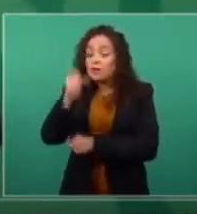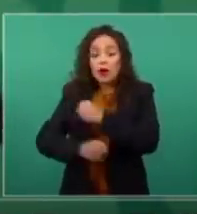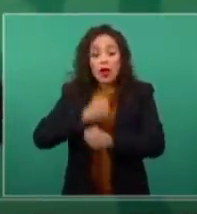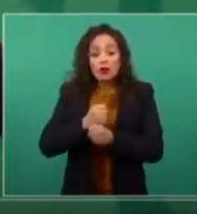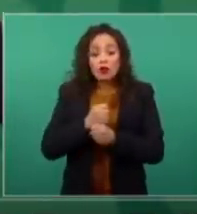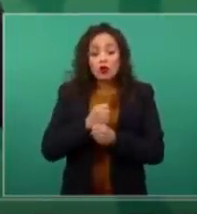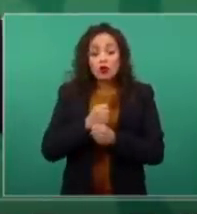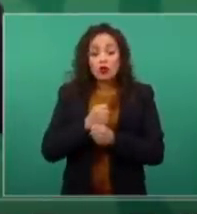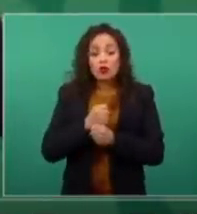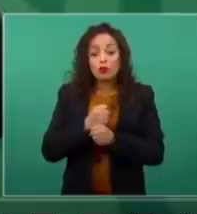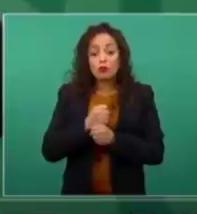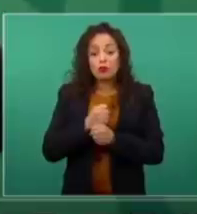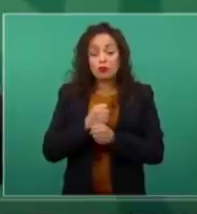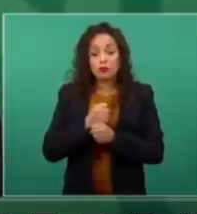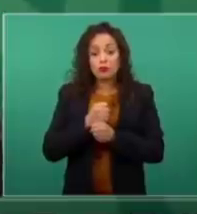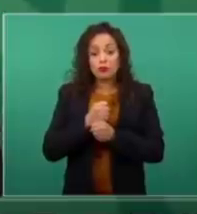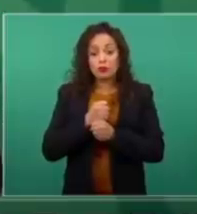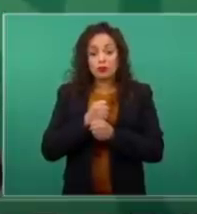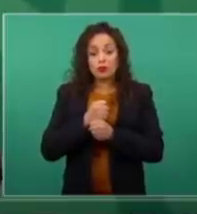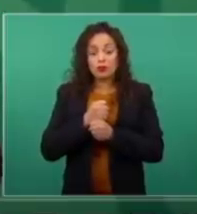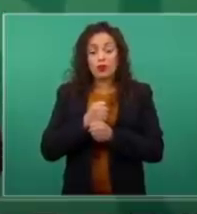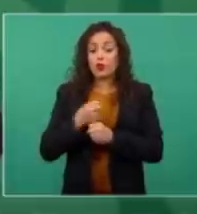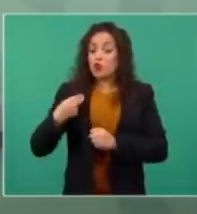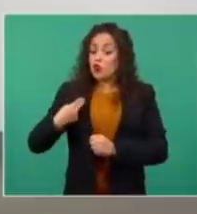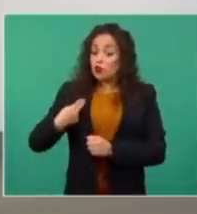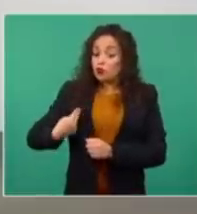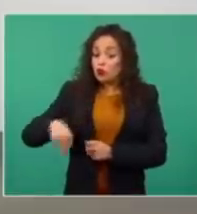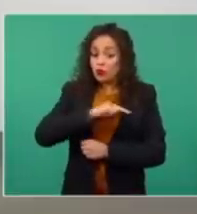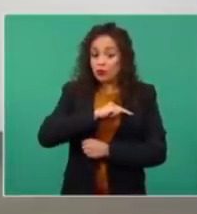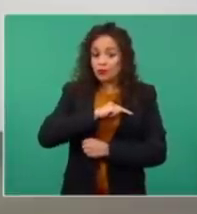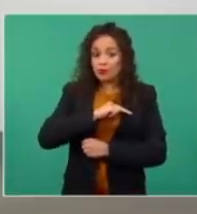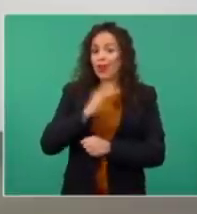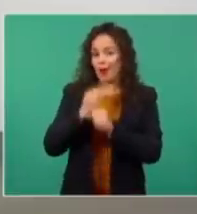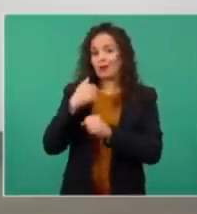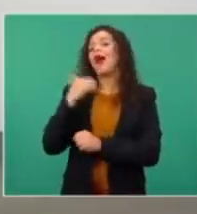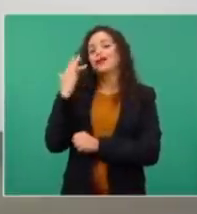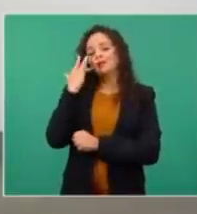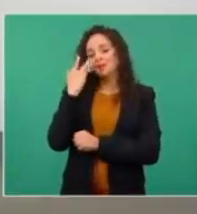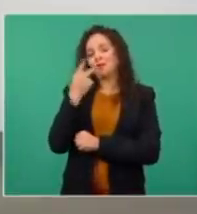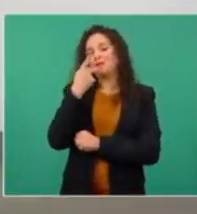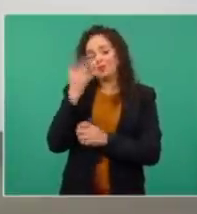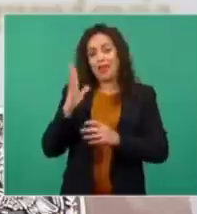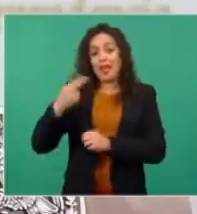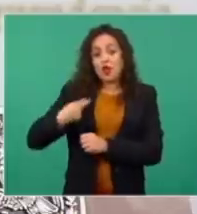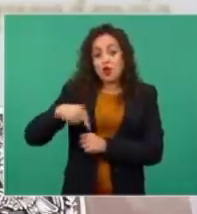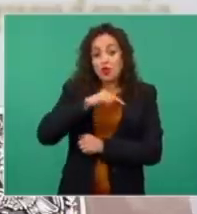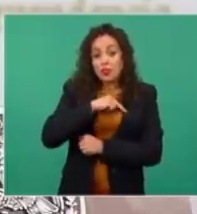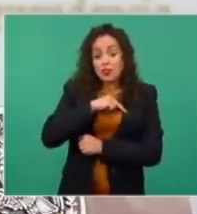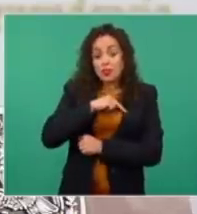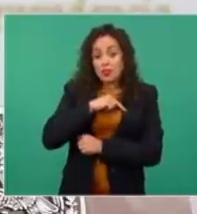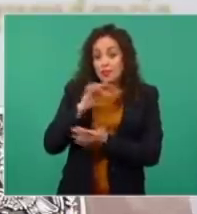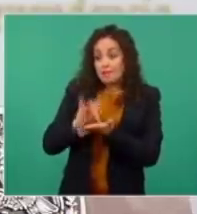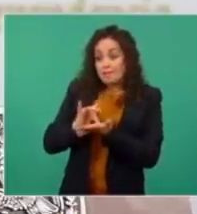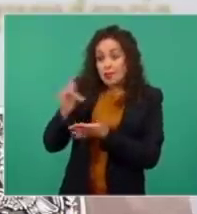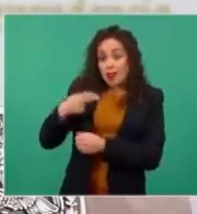por nosotros, voy a presumir, se abrió la televisión